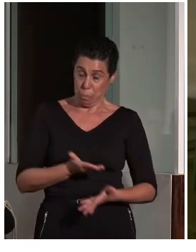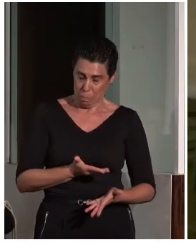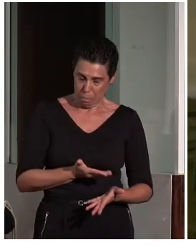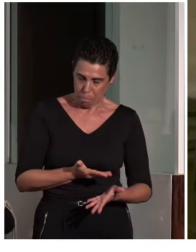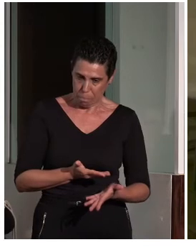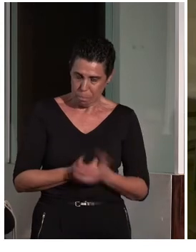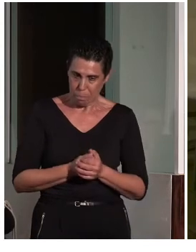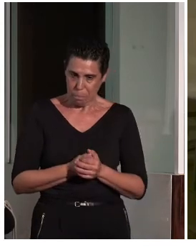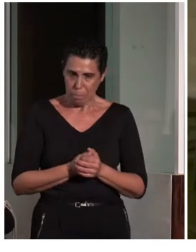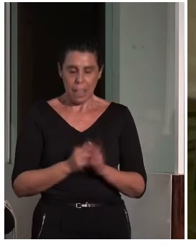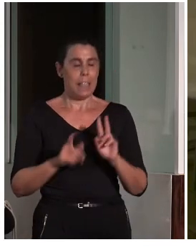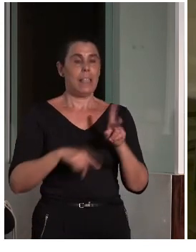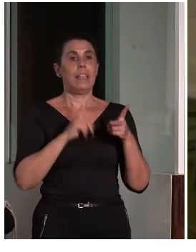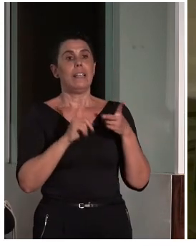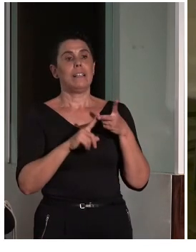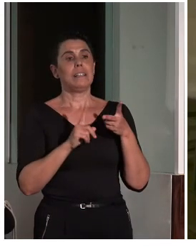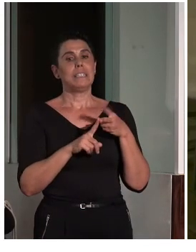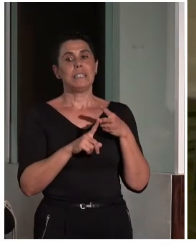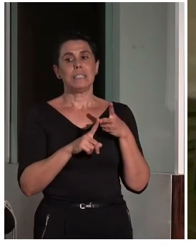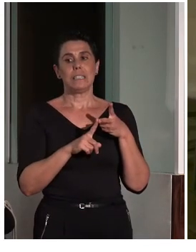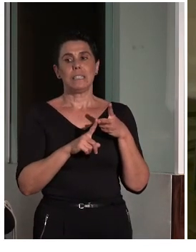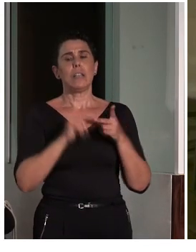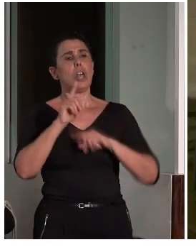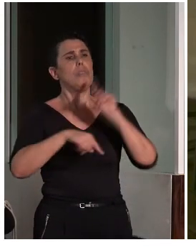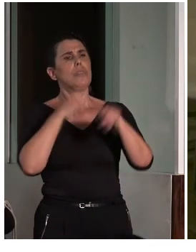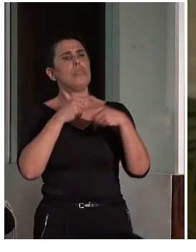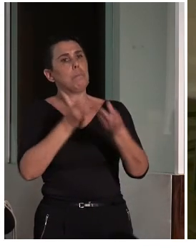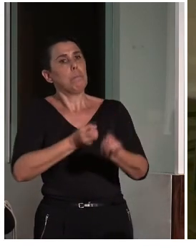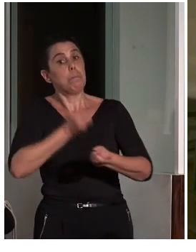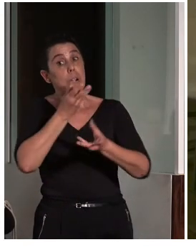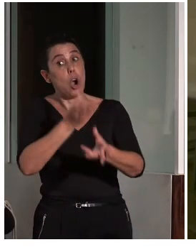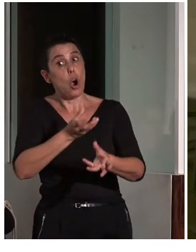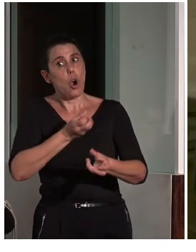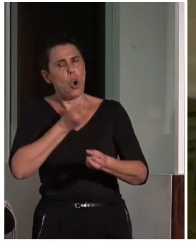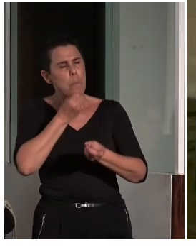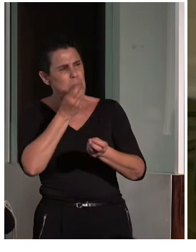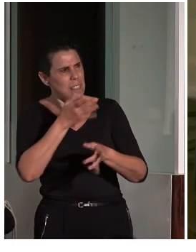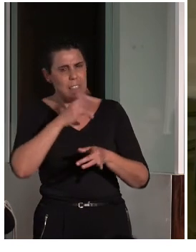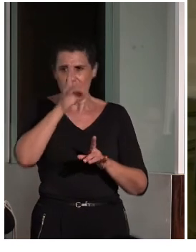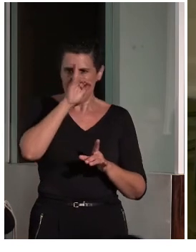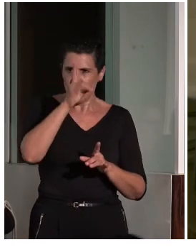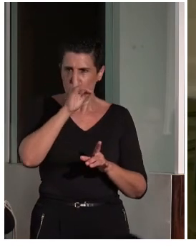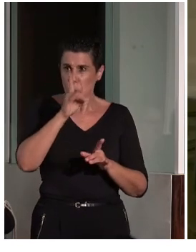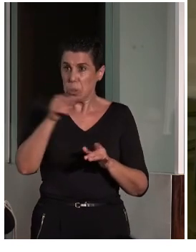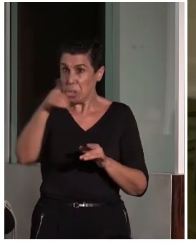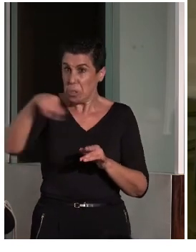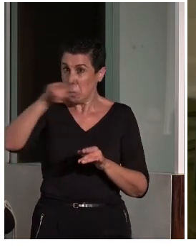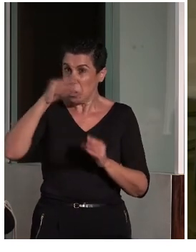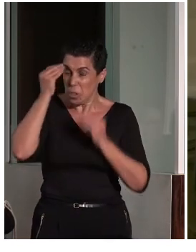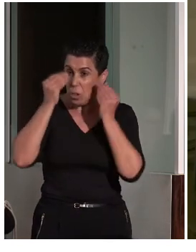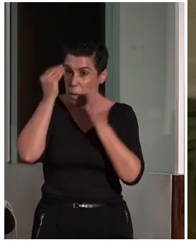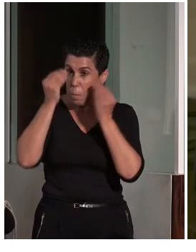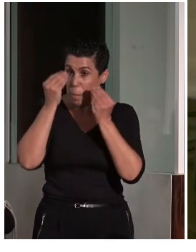Y, en segundo lugar, luego comentar también que no sé si habéis pensado, a la hora de